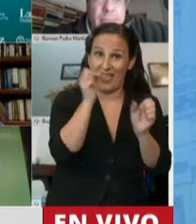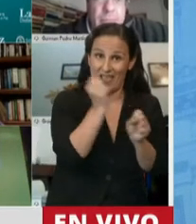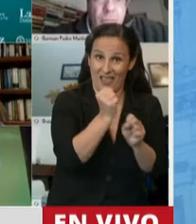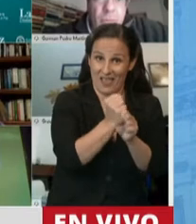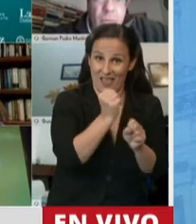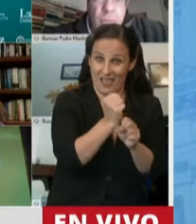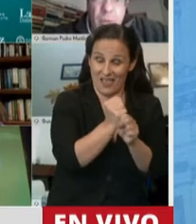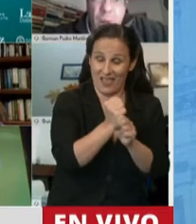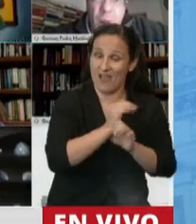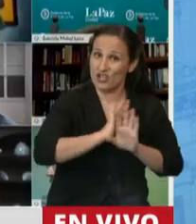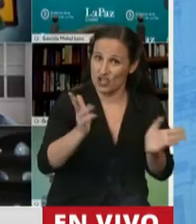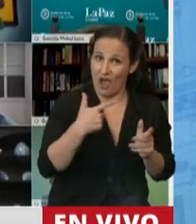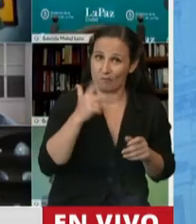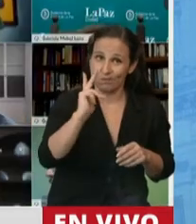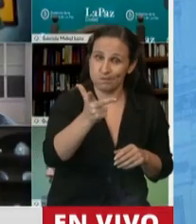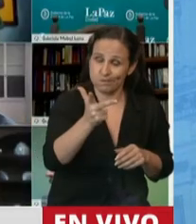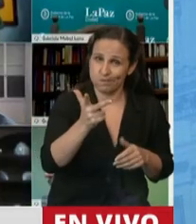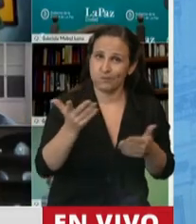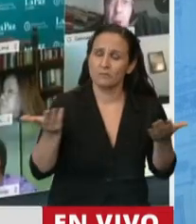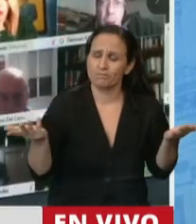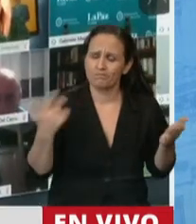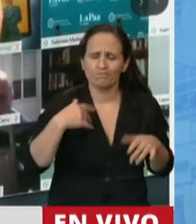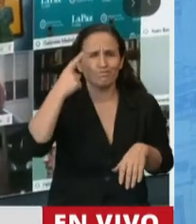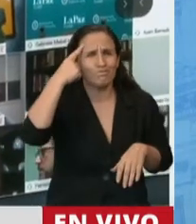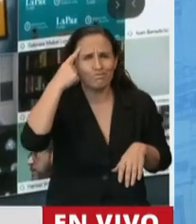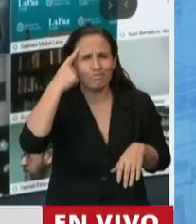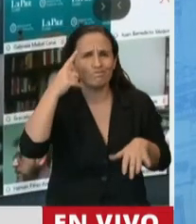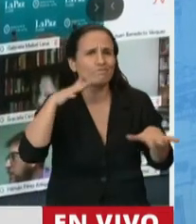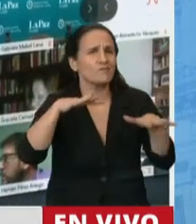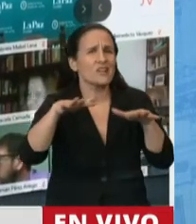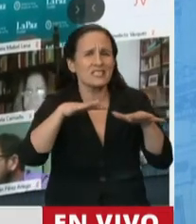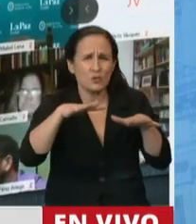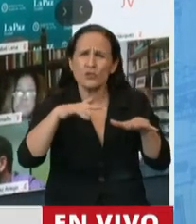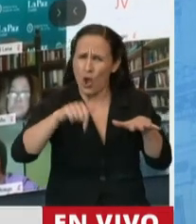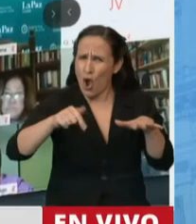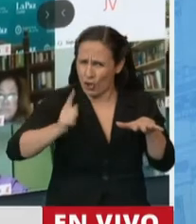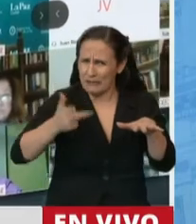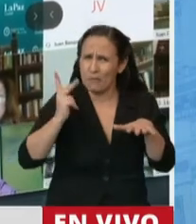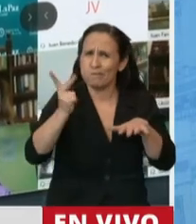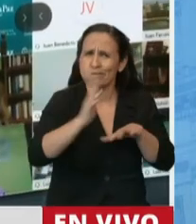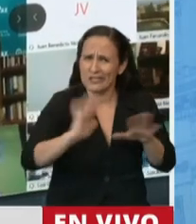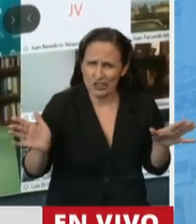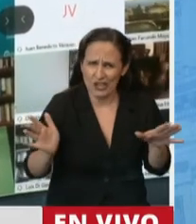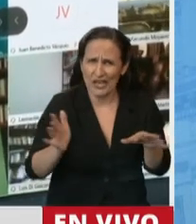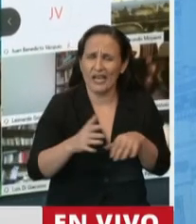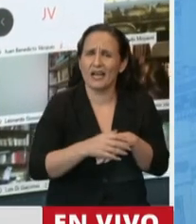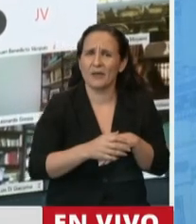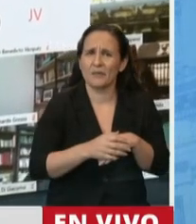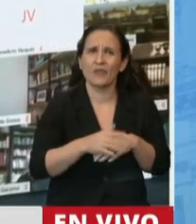Trabajo, creo que esta situación, y se ha dicho aquí hoy, del